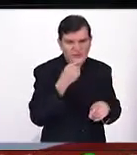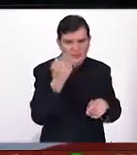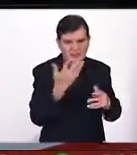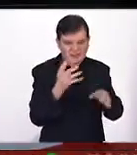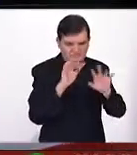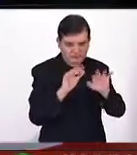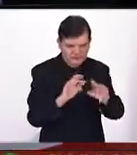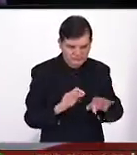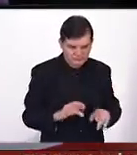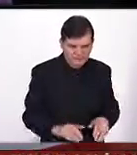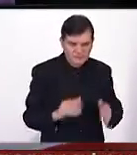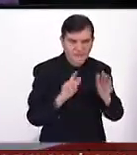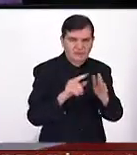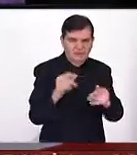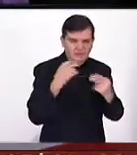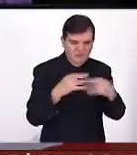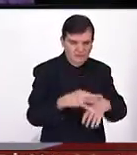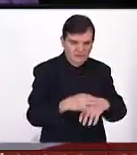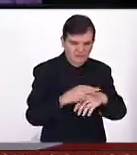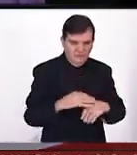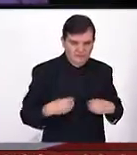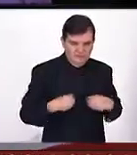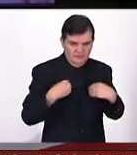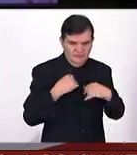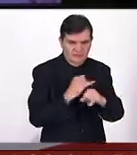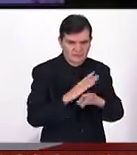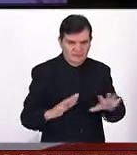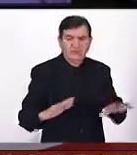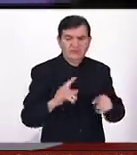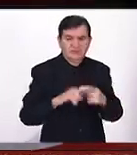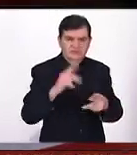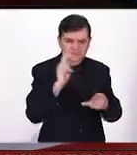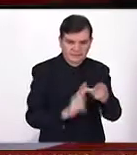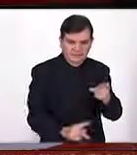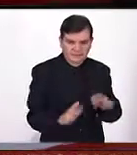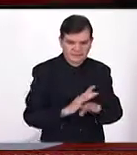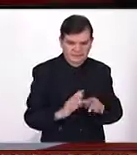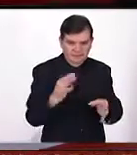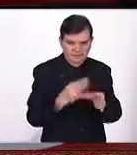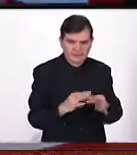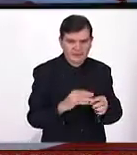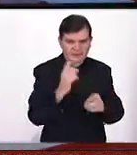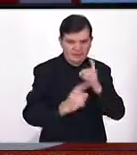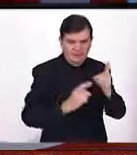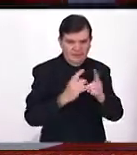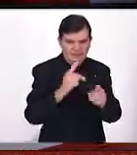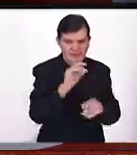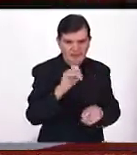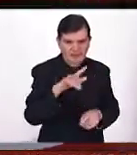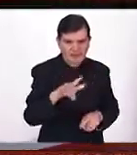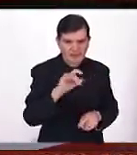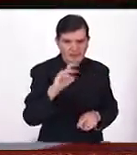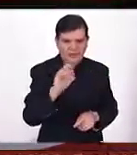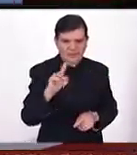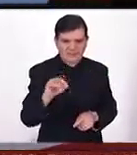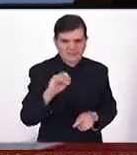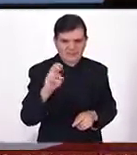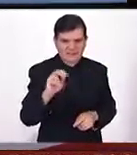escribe su novela en vivo. Desde aquí la información el día de hoy y ya está listo con los deportes Daniel López Cacerín. Muy buenos días,